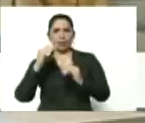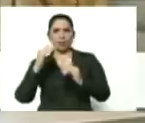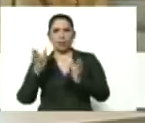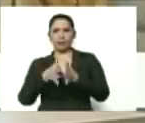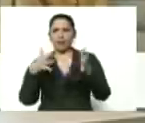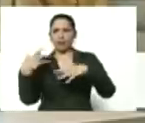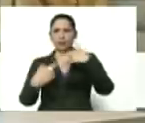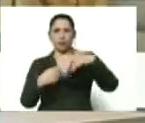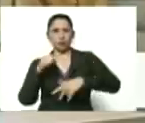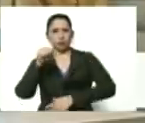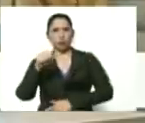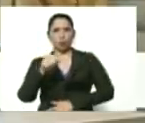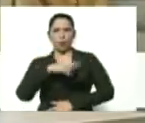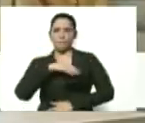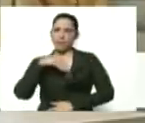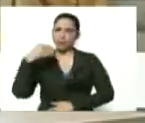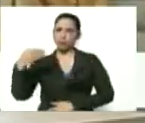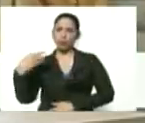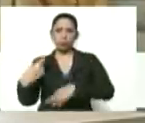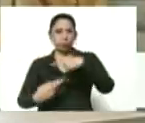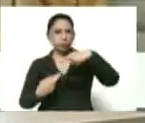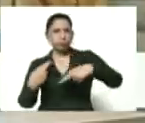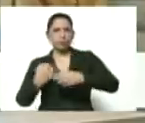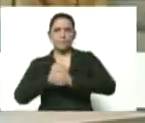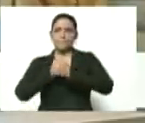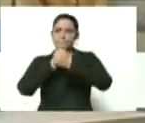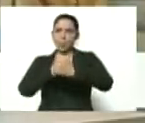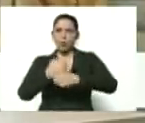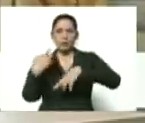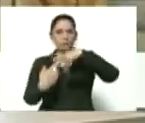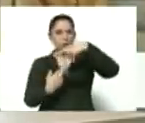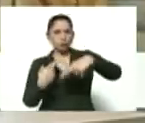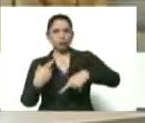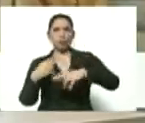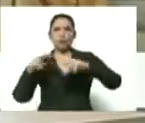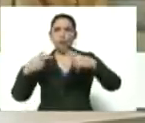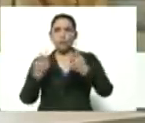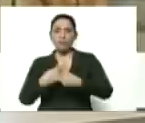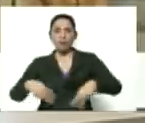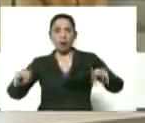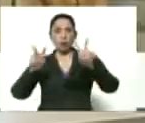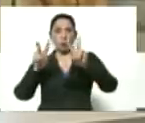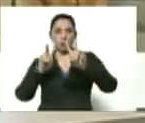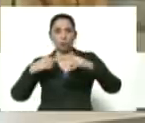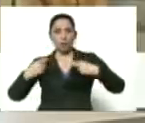revolución espiritual la revolución del amor la revolución de los nuevos valores de la humanidad